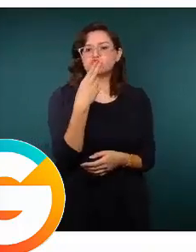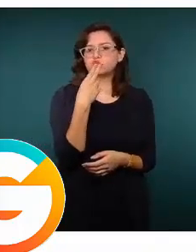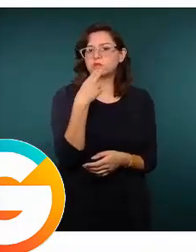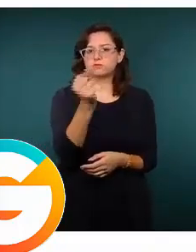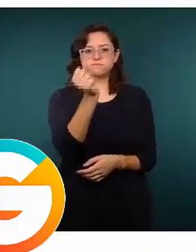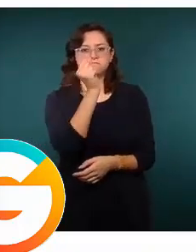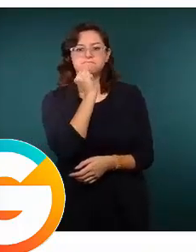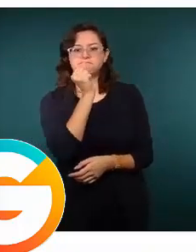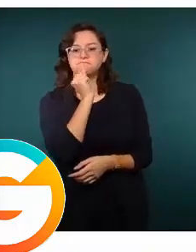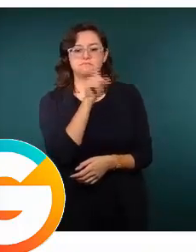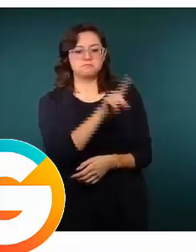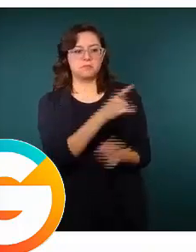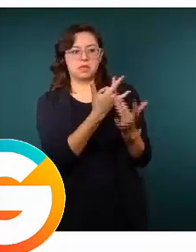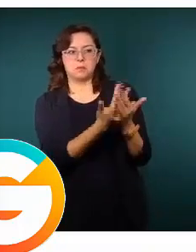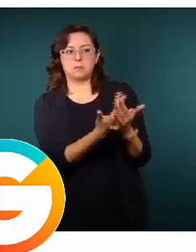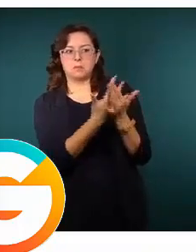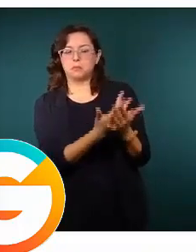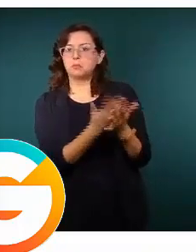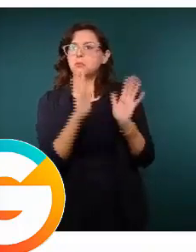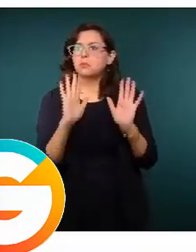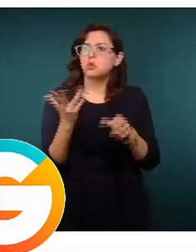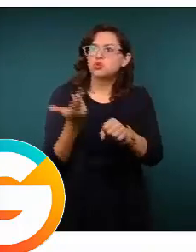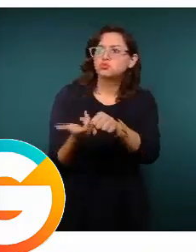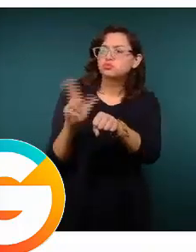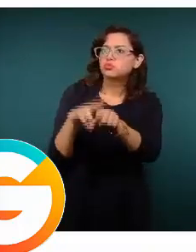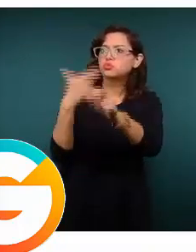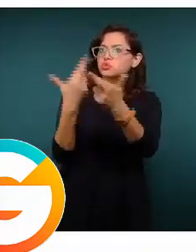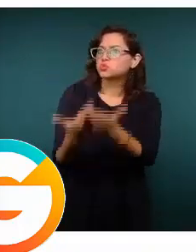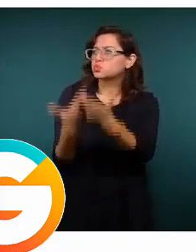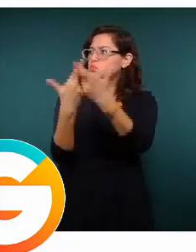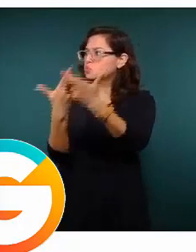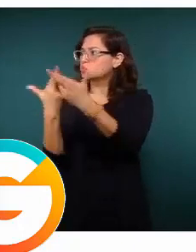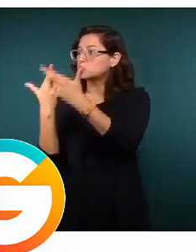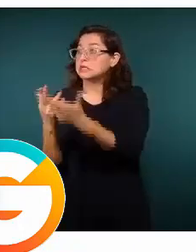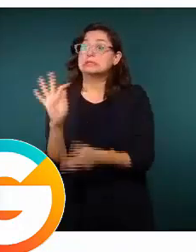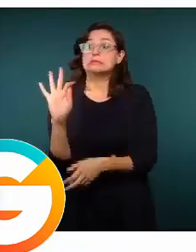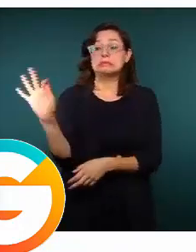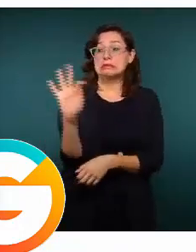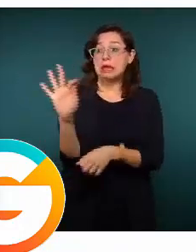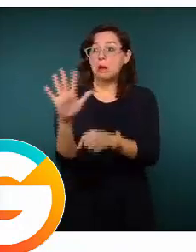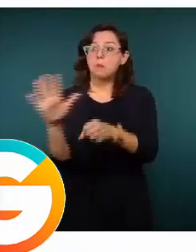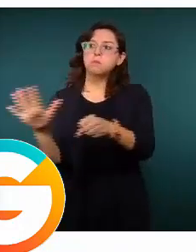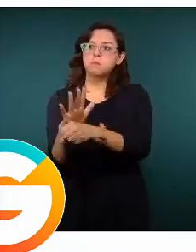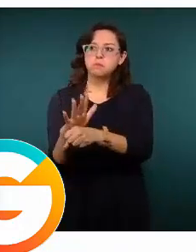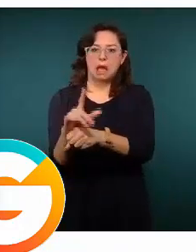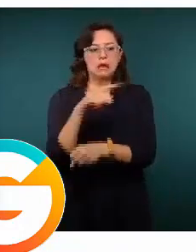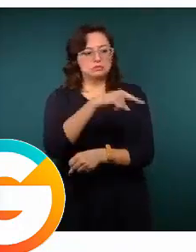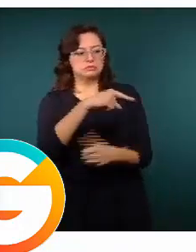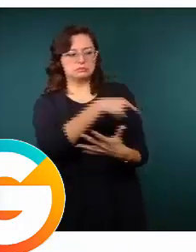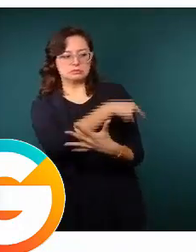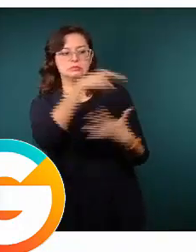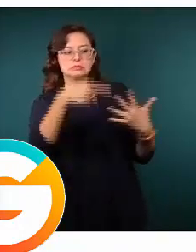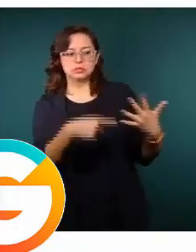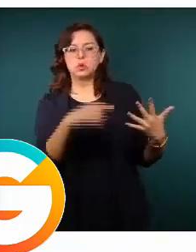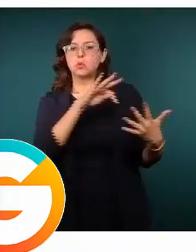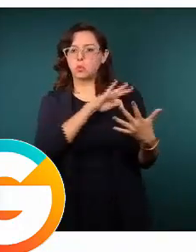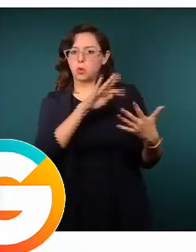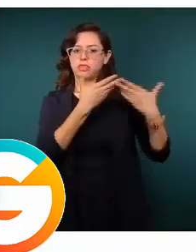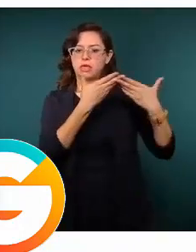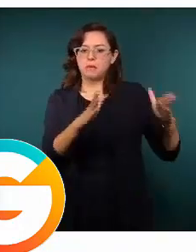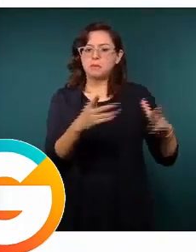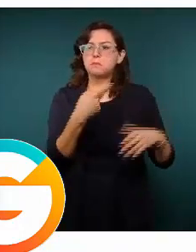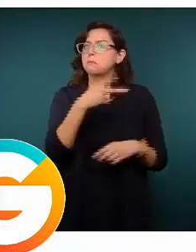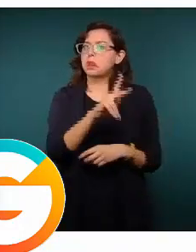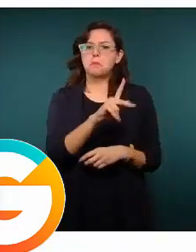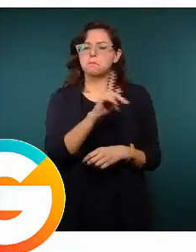utilizar porque la capacidad hospitalaria que tenemos ha sido suficiente e incluso va en disminución esa